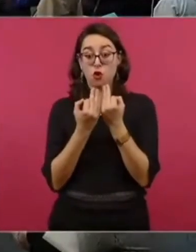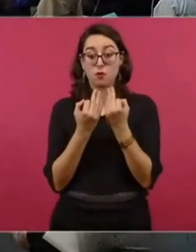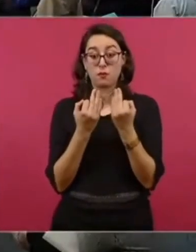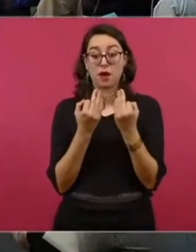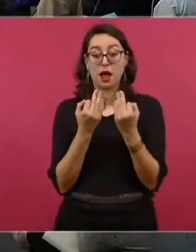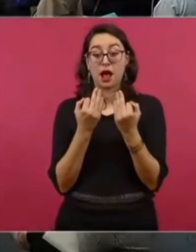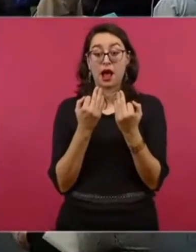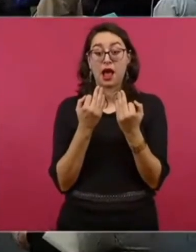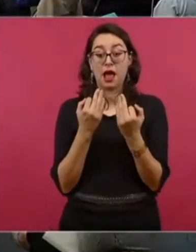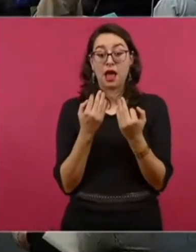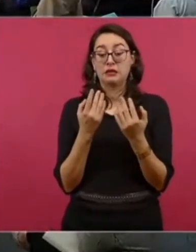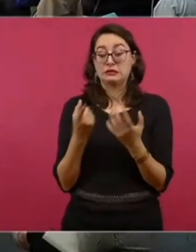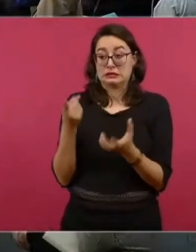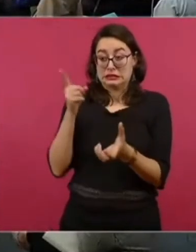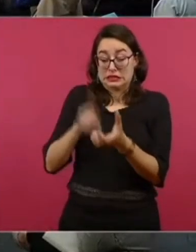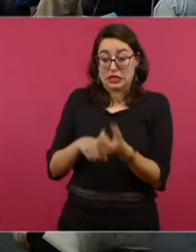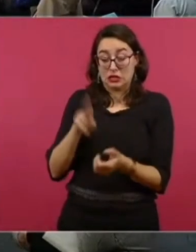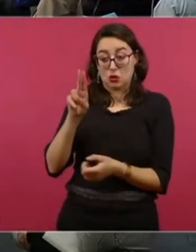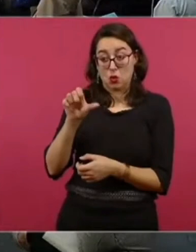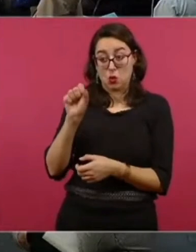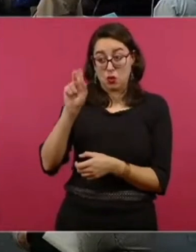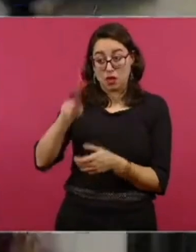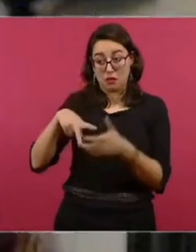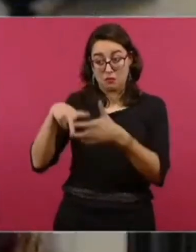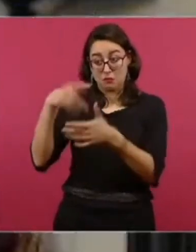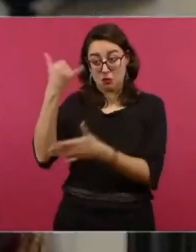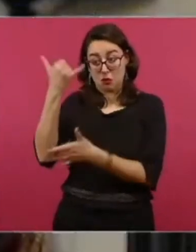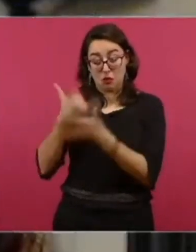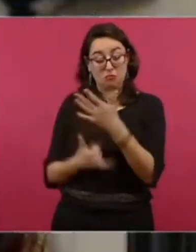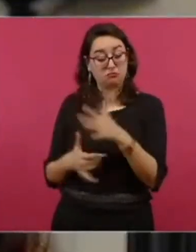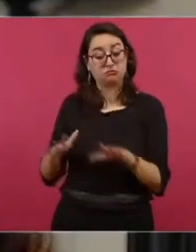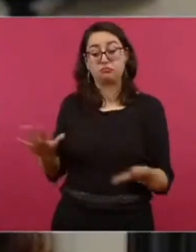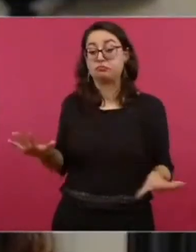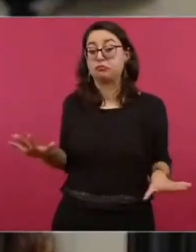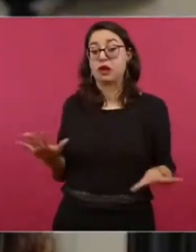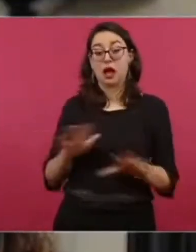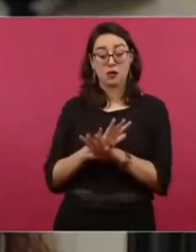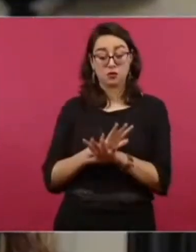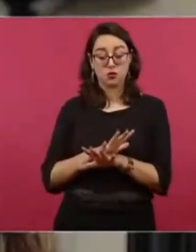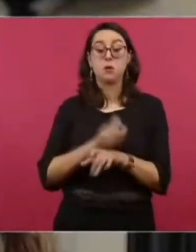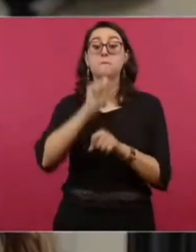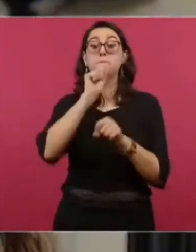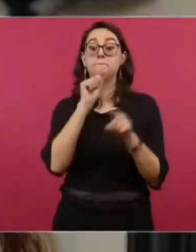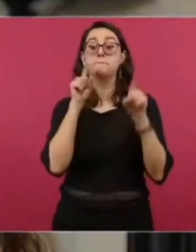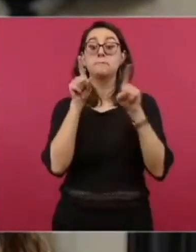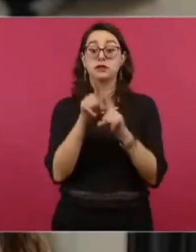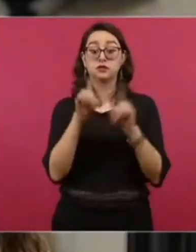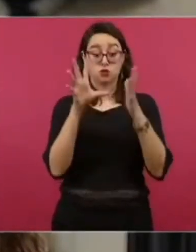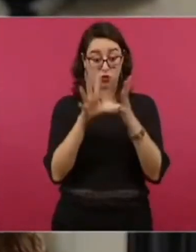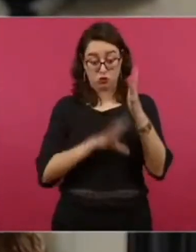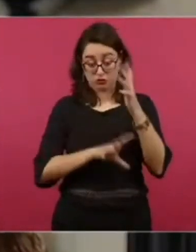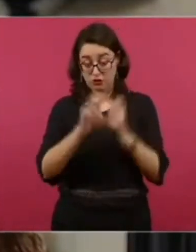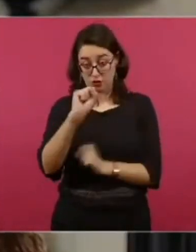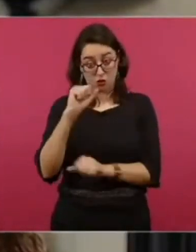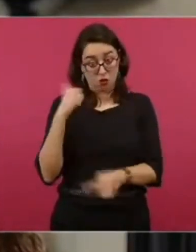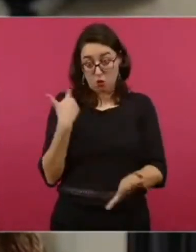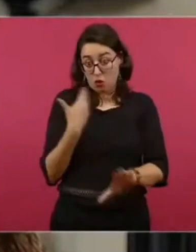trastocó el espíritu mismo del proyecto de nación establecido en la Constitución de 1917.